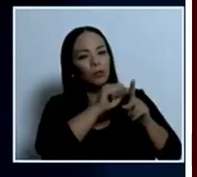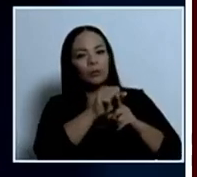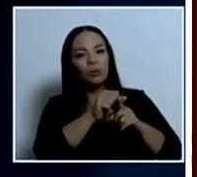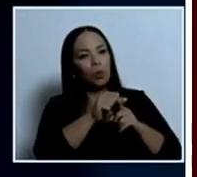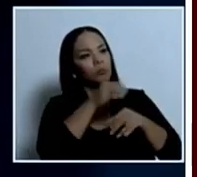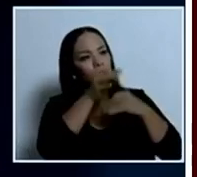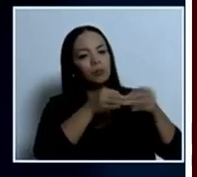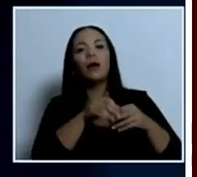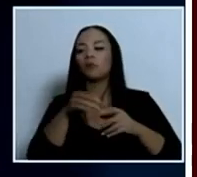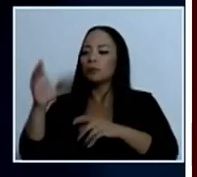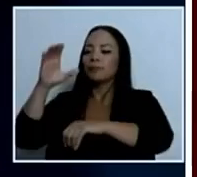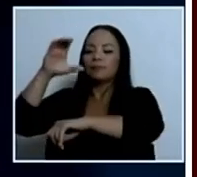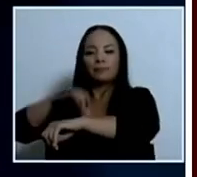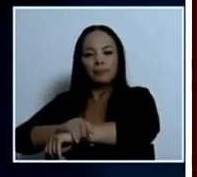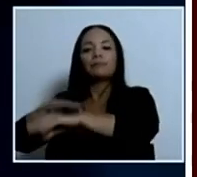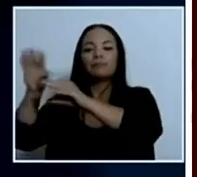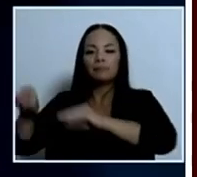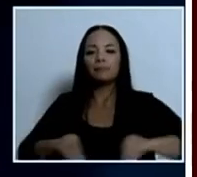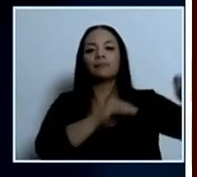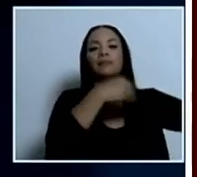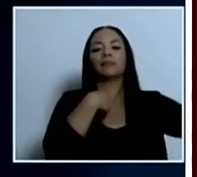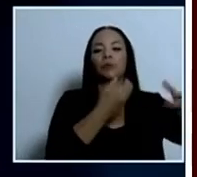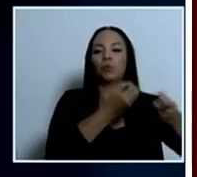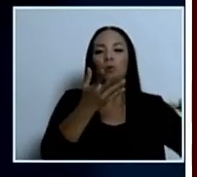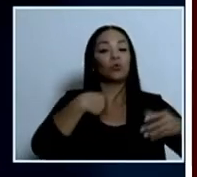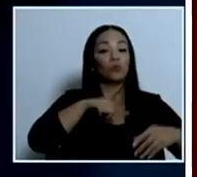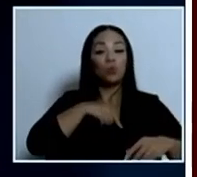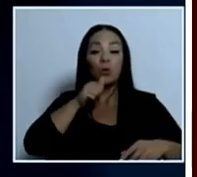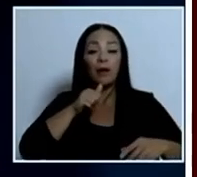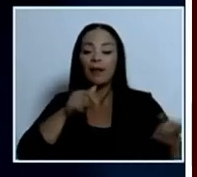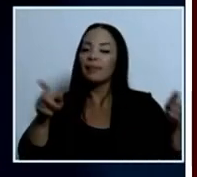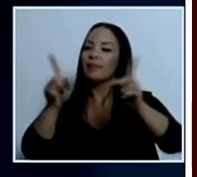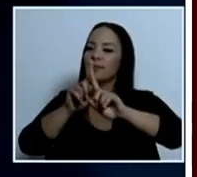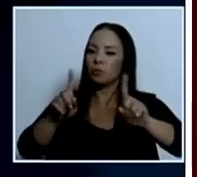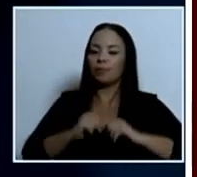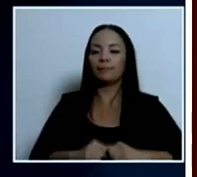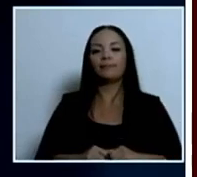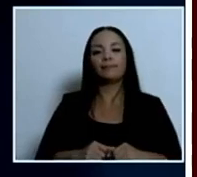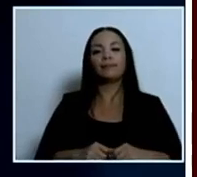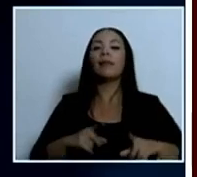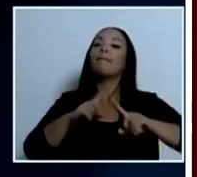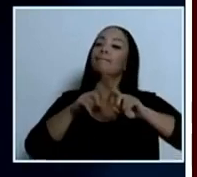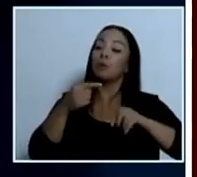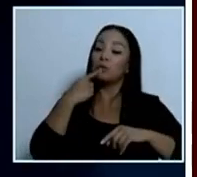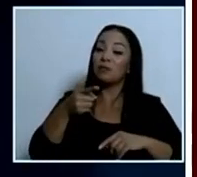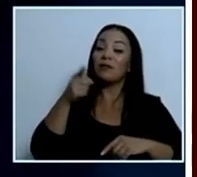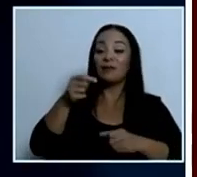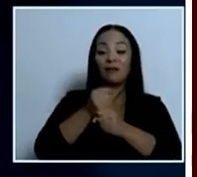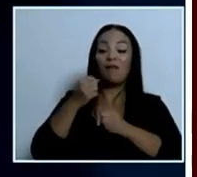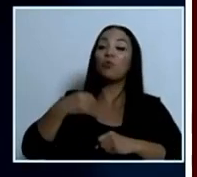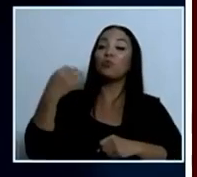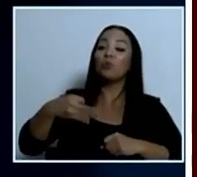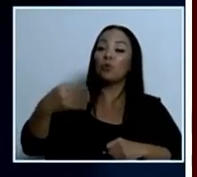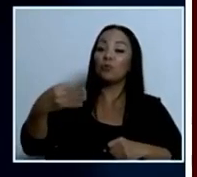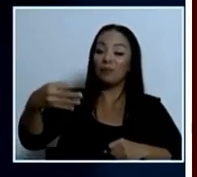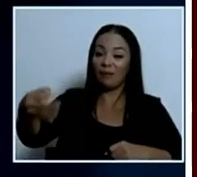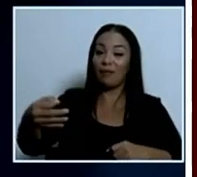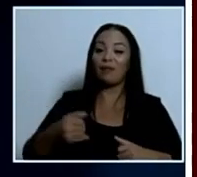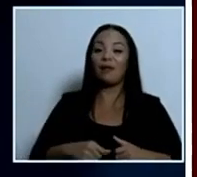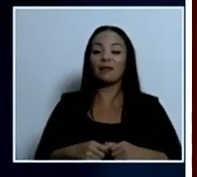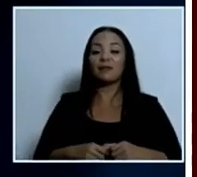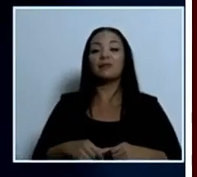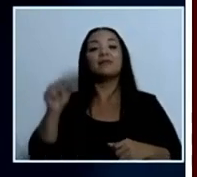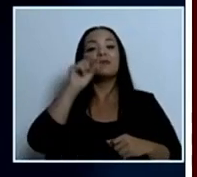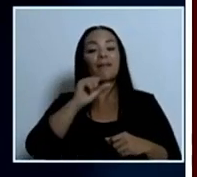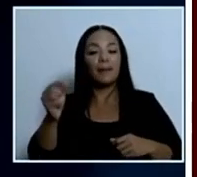ministerio público no estamos siendo tolerantes con eso lo que si le puedo decir es que el trabajo es constante diario todos los días la semana